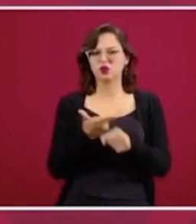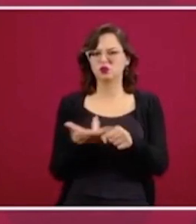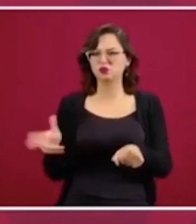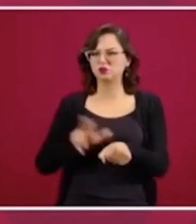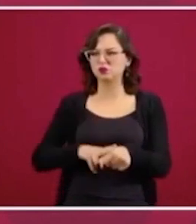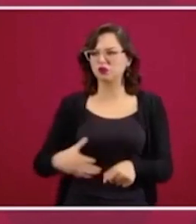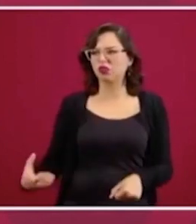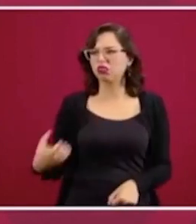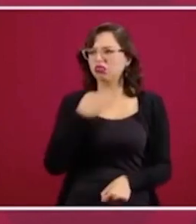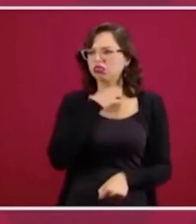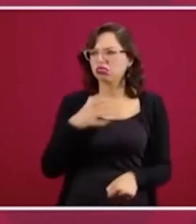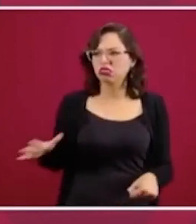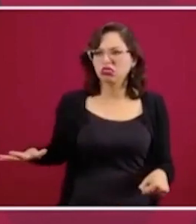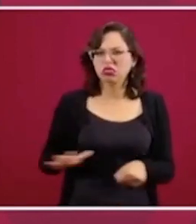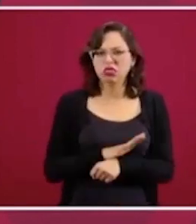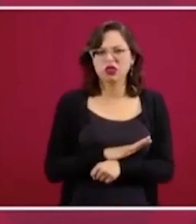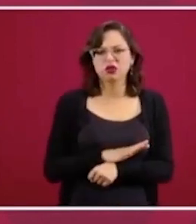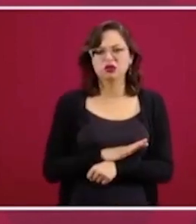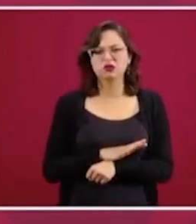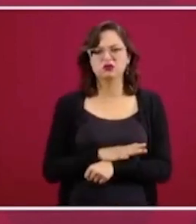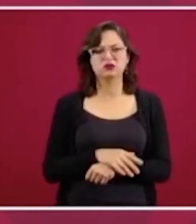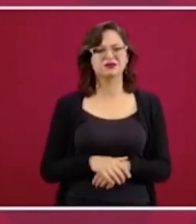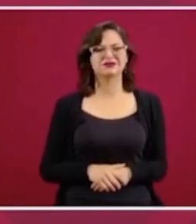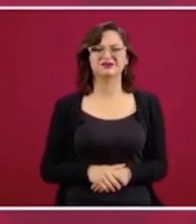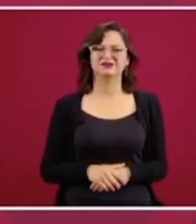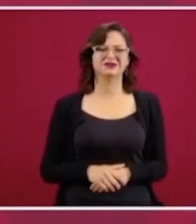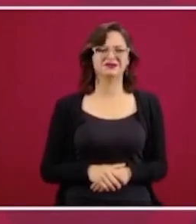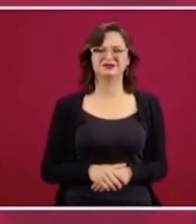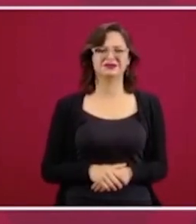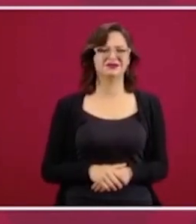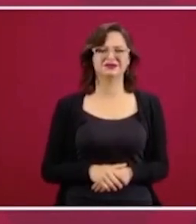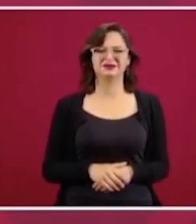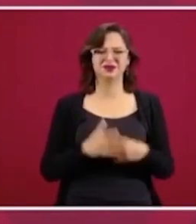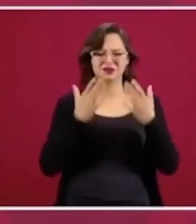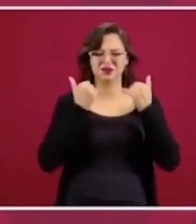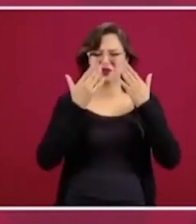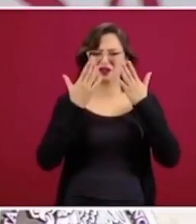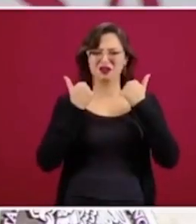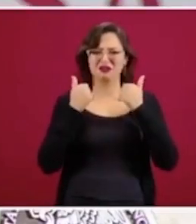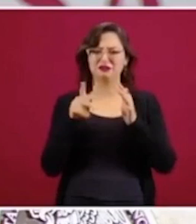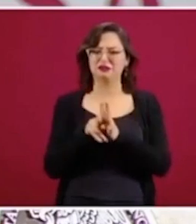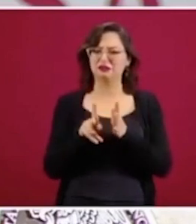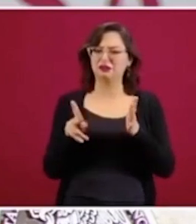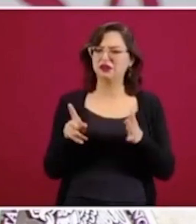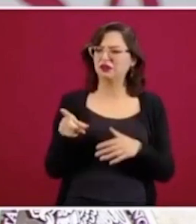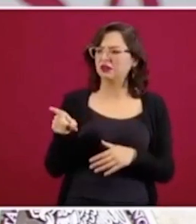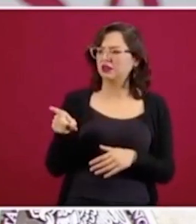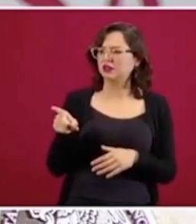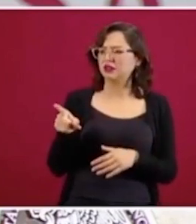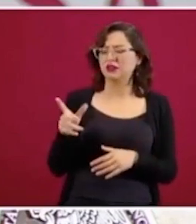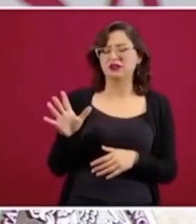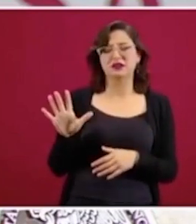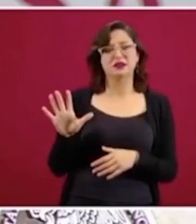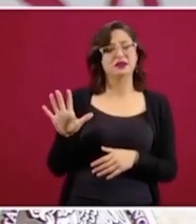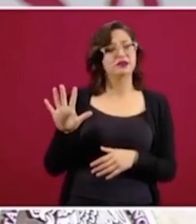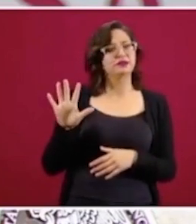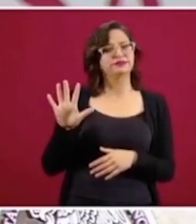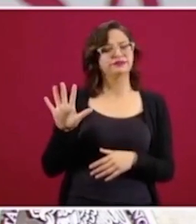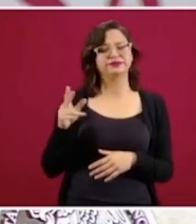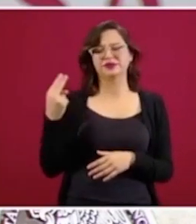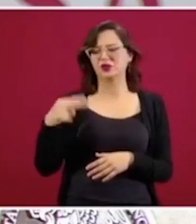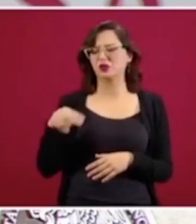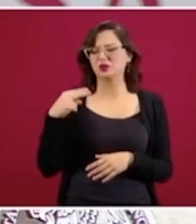que ya ni caso tiene mencionar su nombre, es